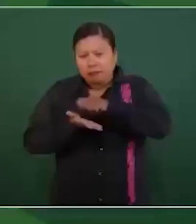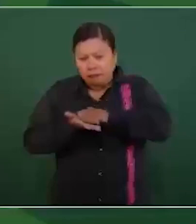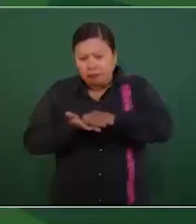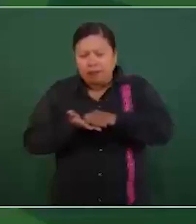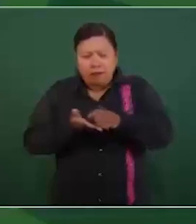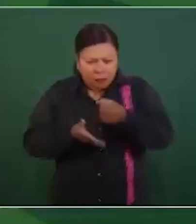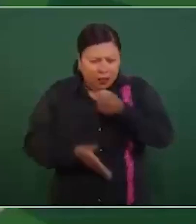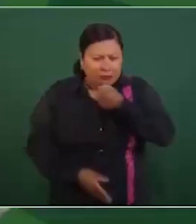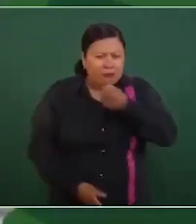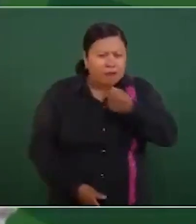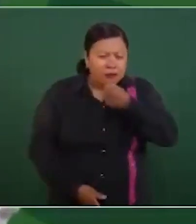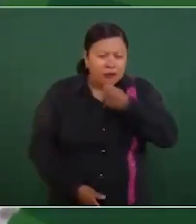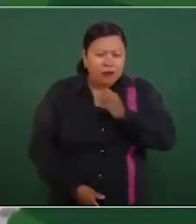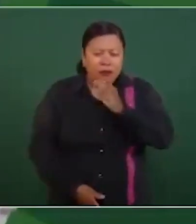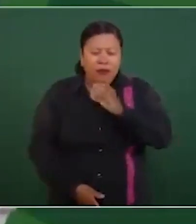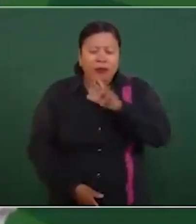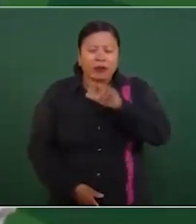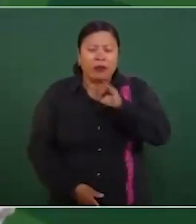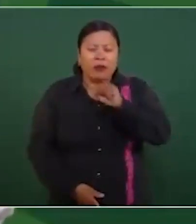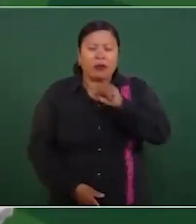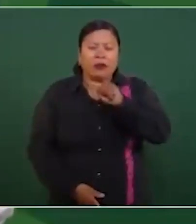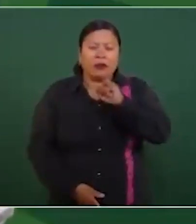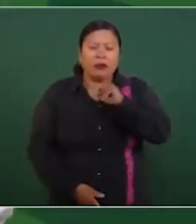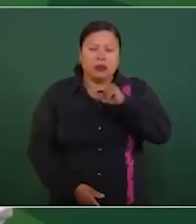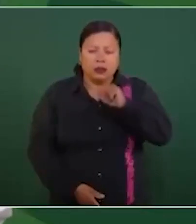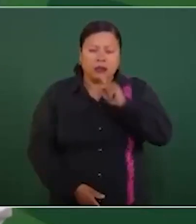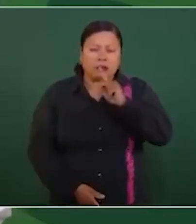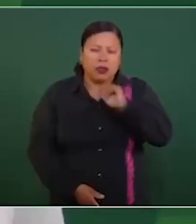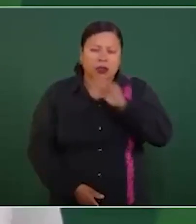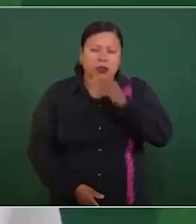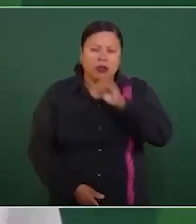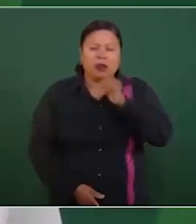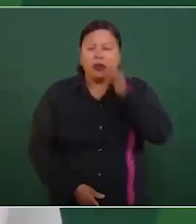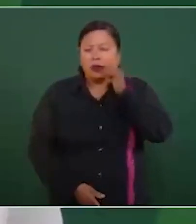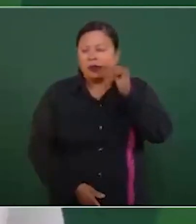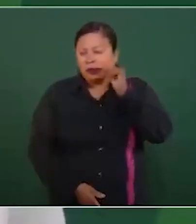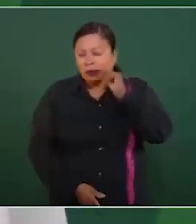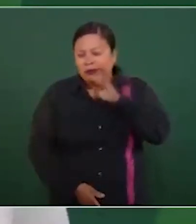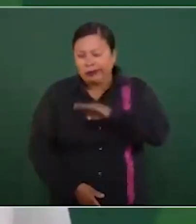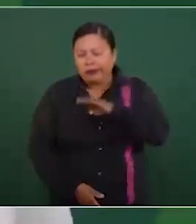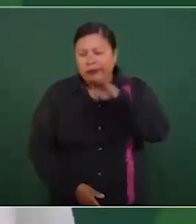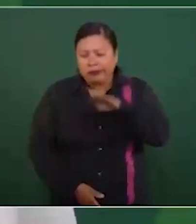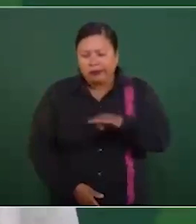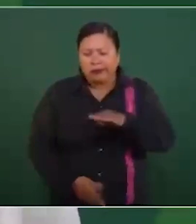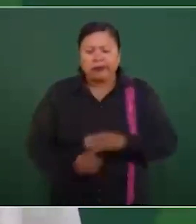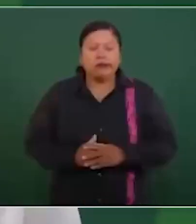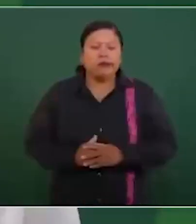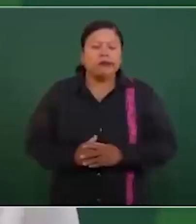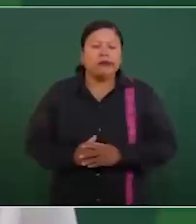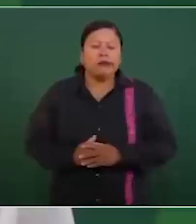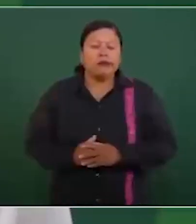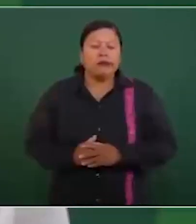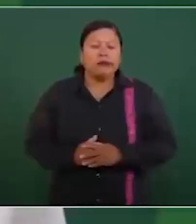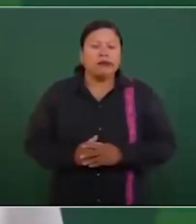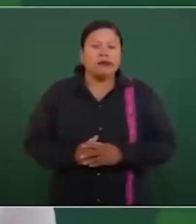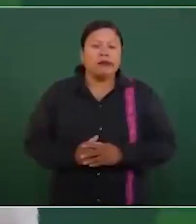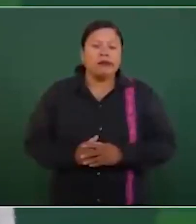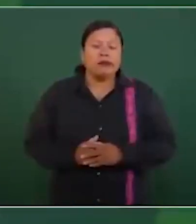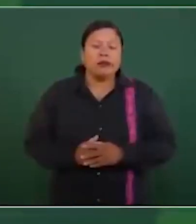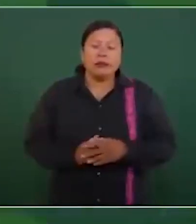periodista Cristina Pacheco. Ayer fallece después de una